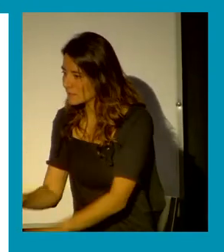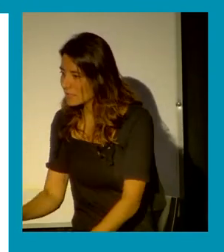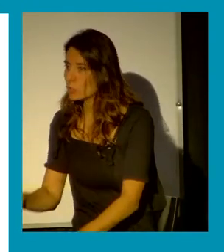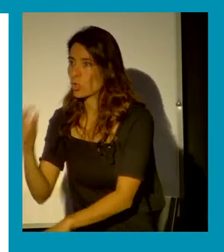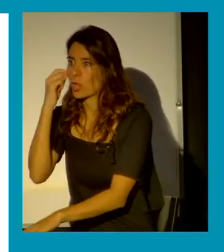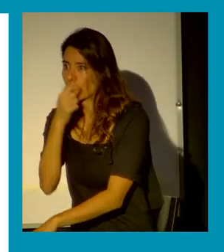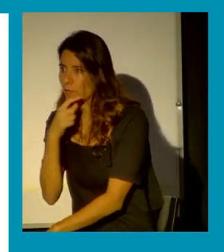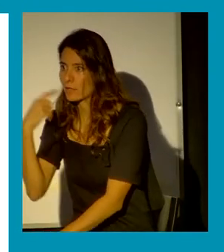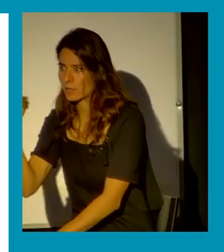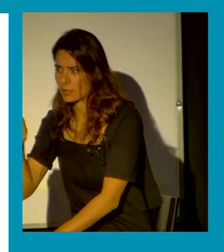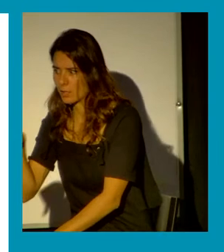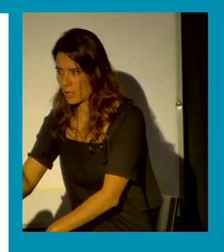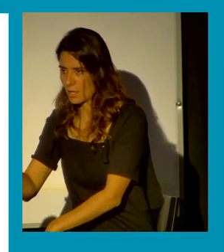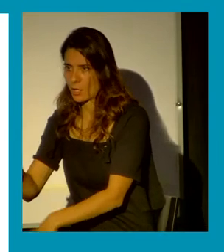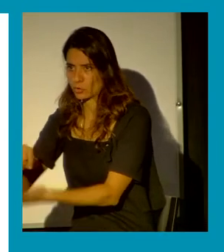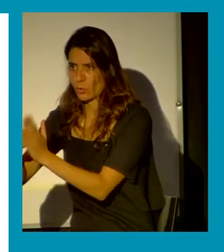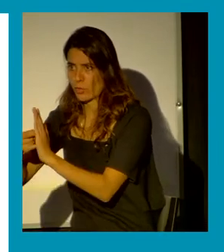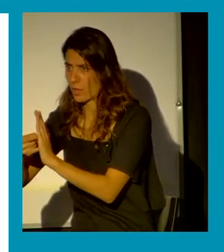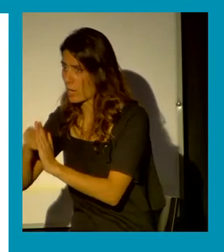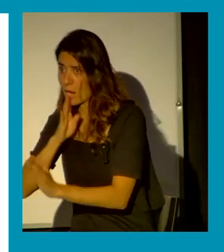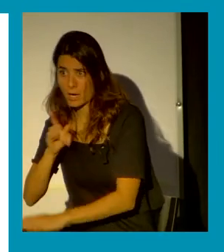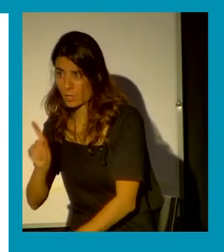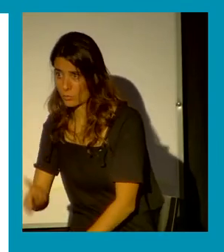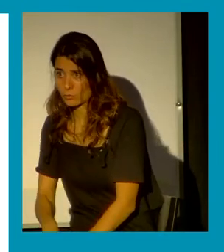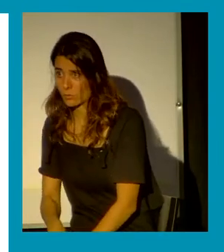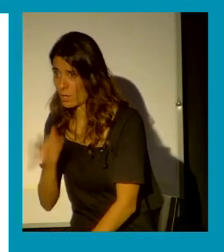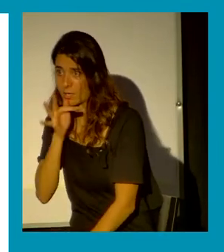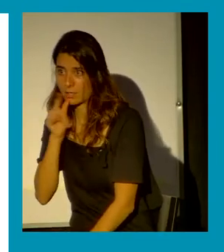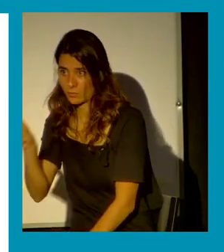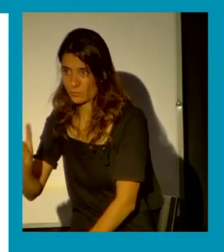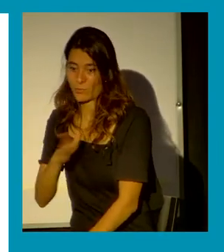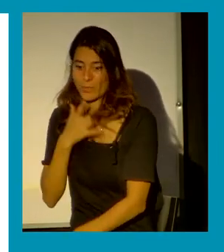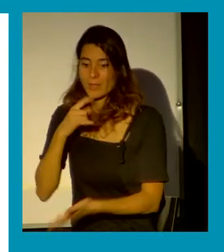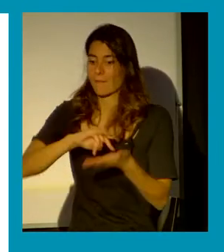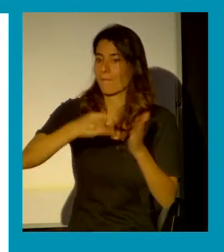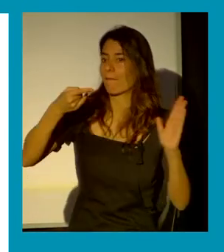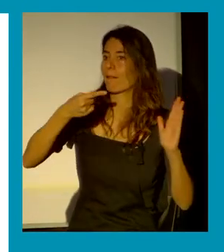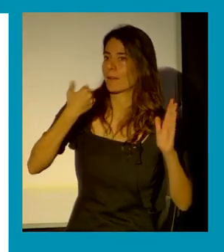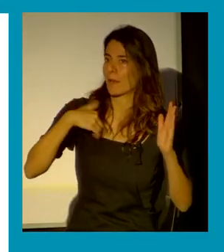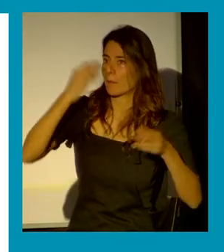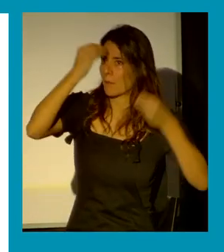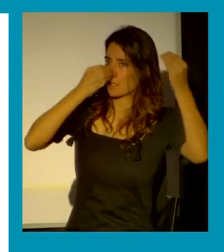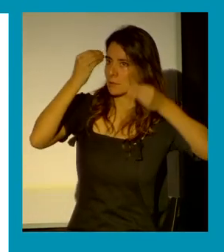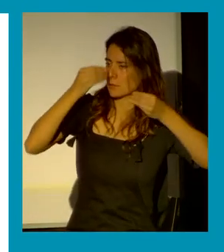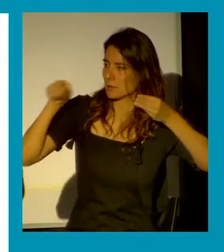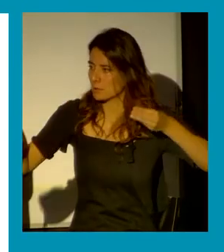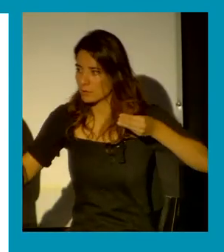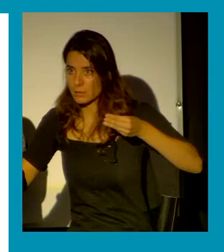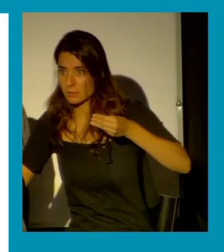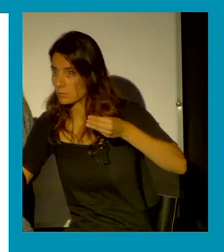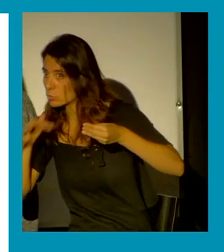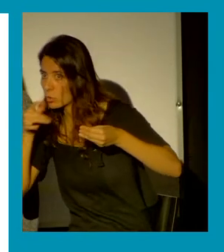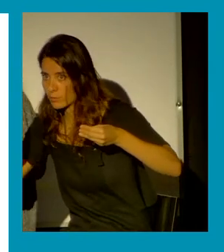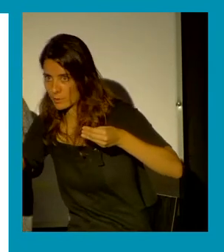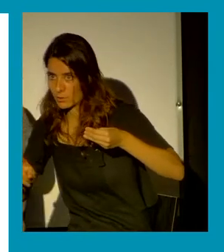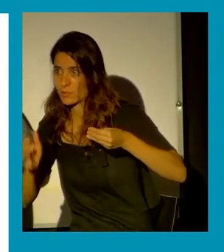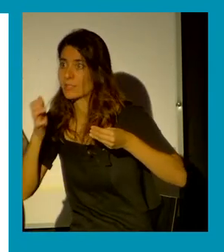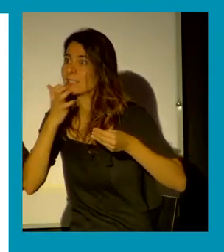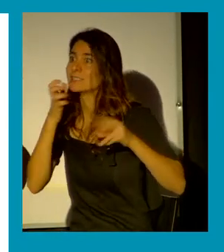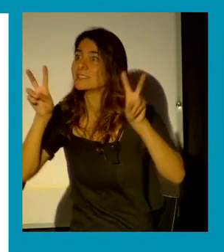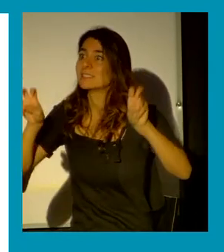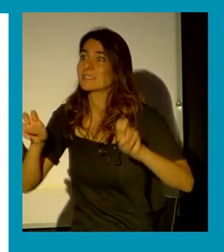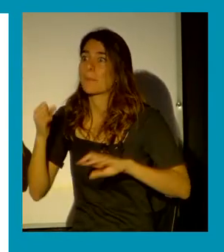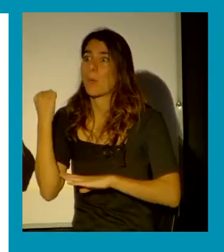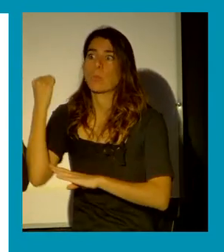Y a veces digo también, ¿y si es una cuestión de poder? ¿Vamos a tener poder para meternos en el seno de la familia? O con lo que ha costado un